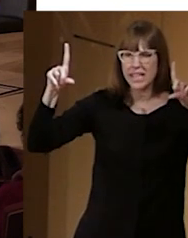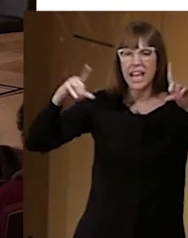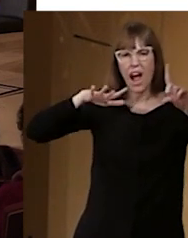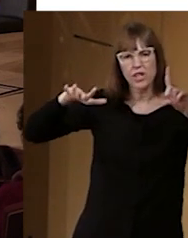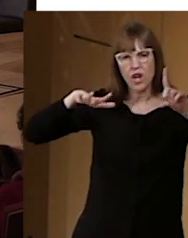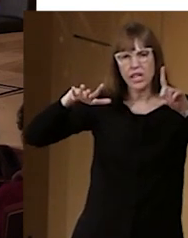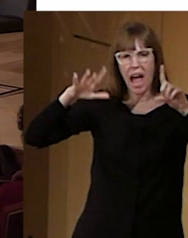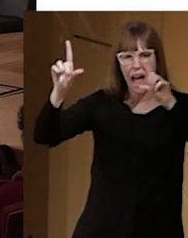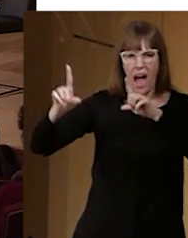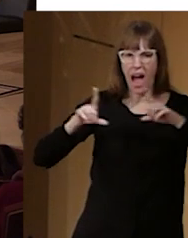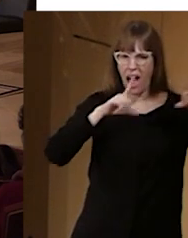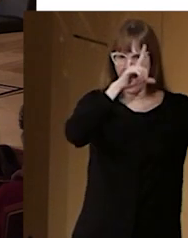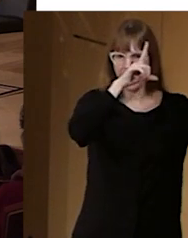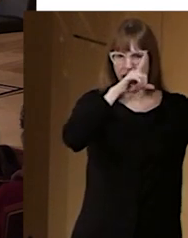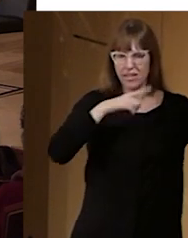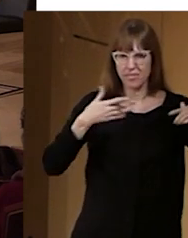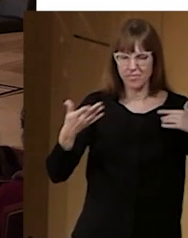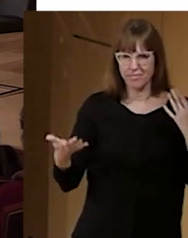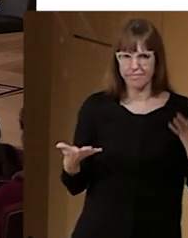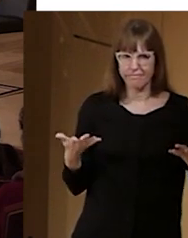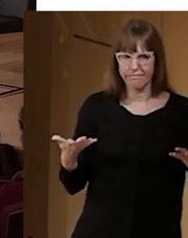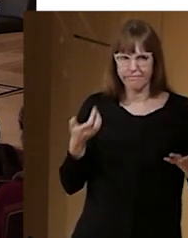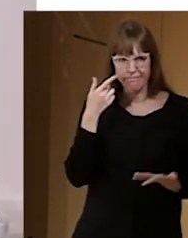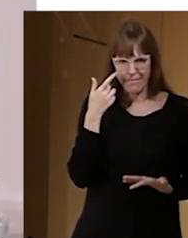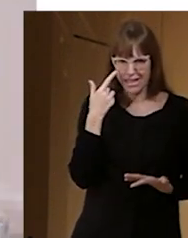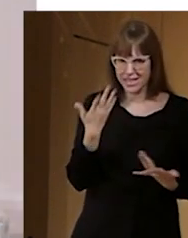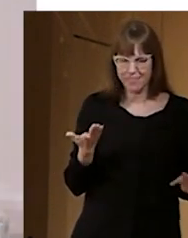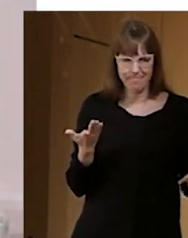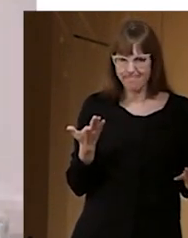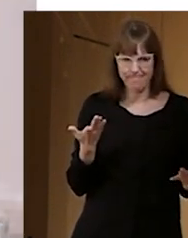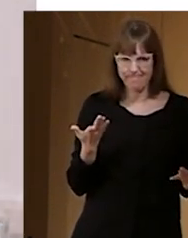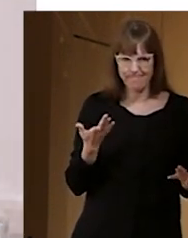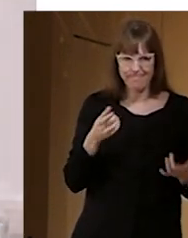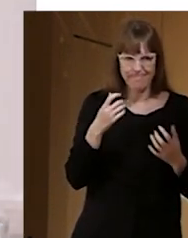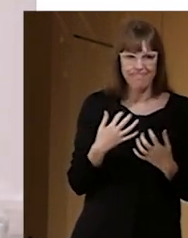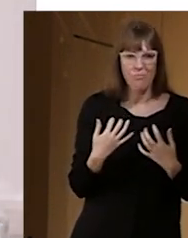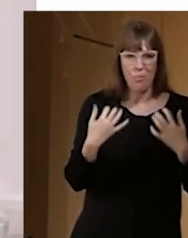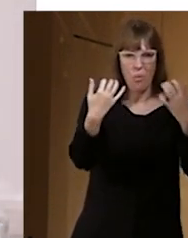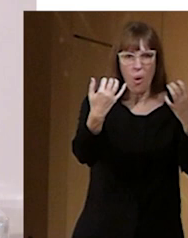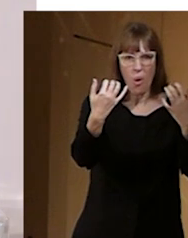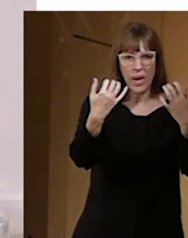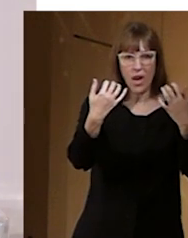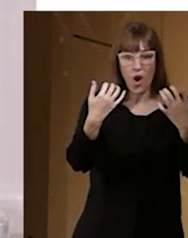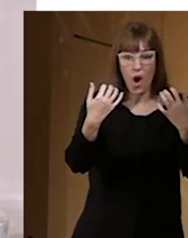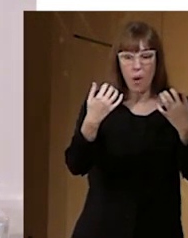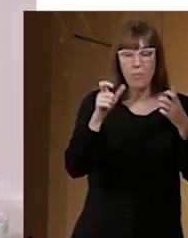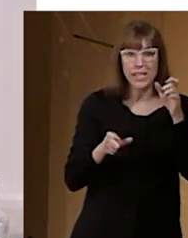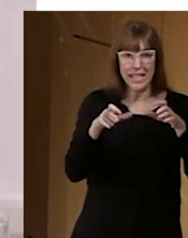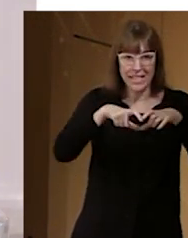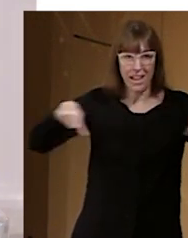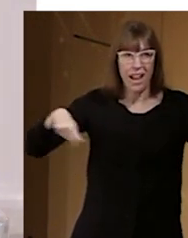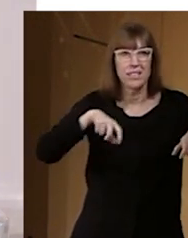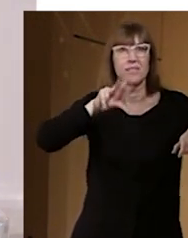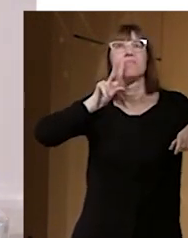y te dicen allí, arriba del todo del trus. Y dices, mira, es que entonces los de adelante van a salir con el cuello partido